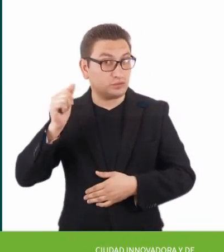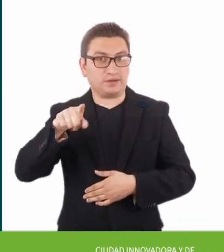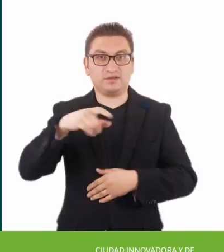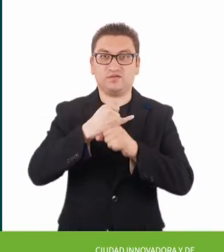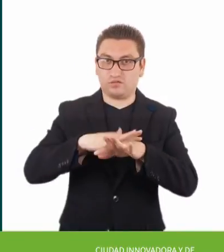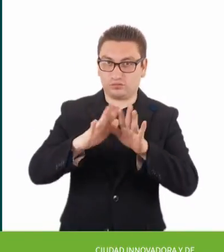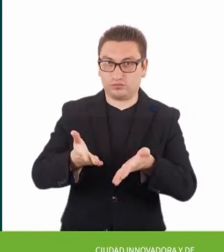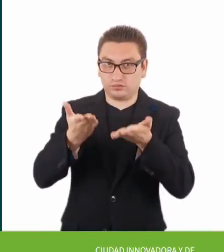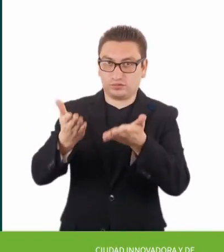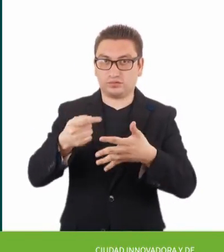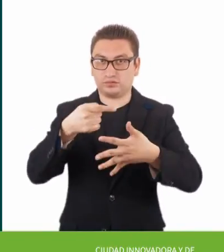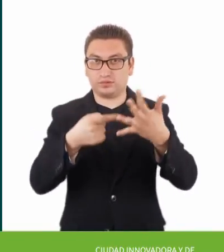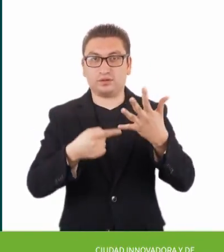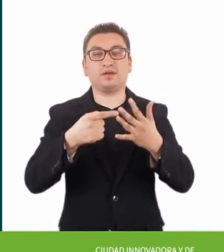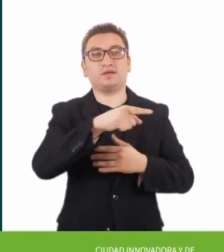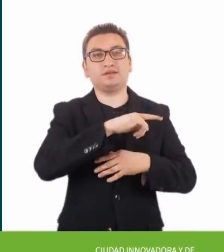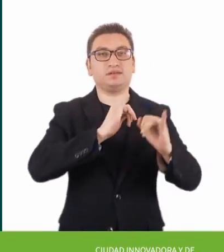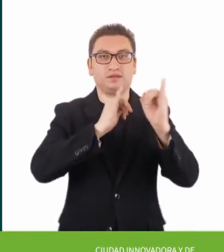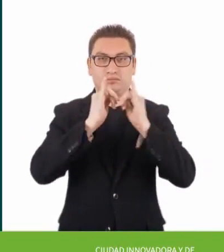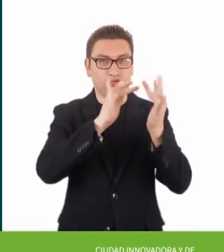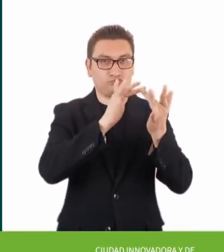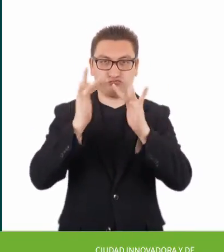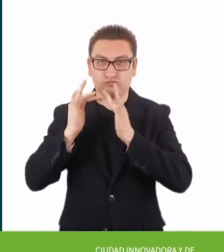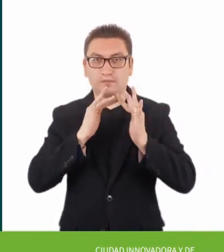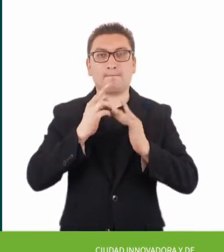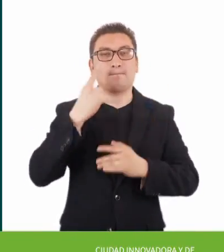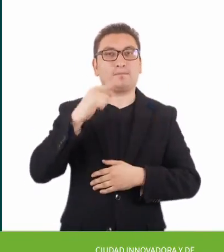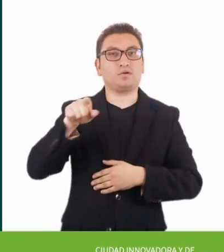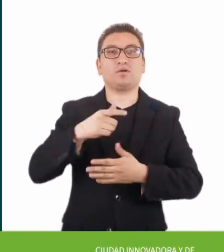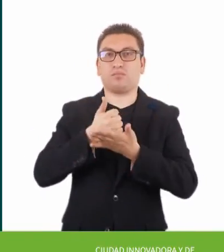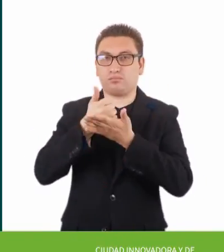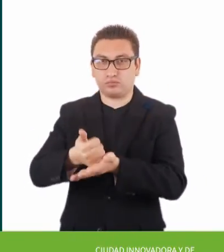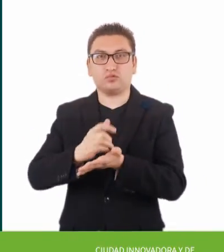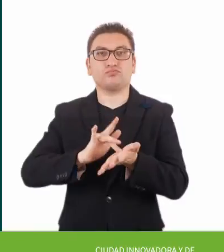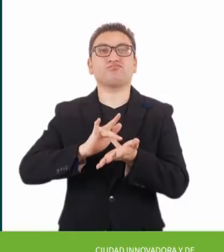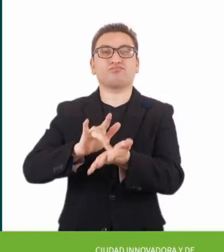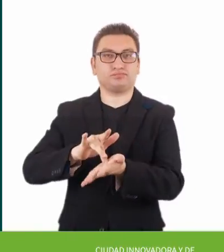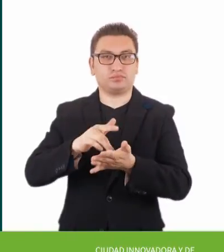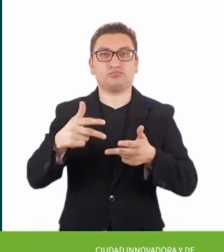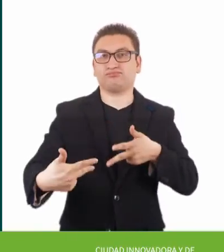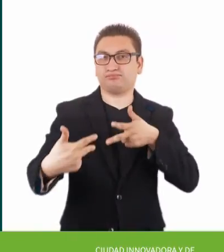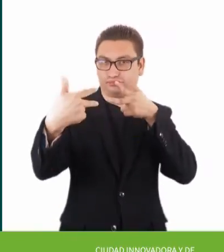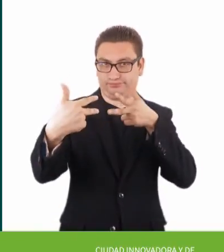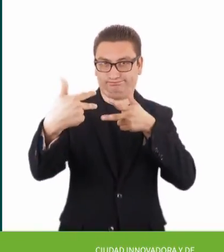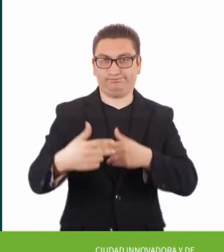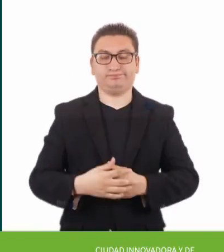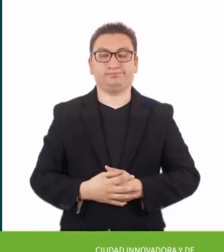discapacidad auditiva deberán contar con la información relacionada con la Red de Intérpretes de Lengua de Señas Mexicana para apoyo en enlace